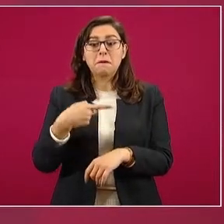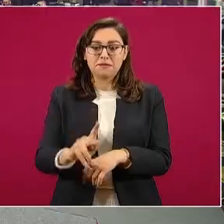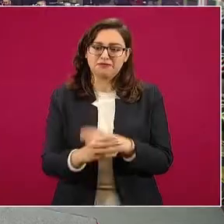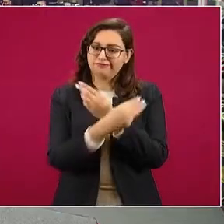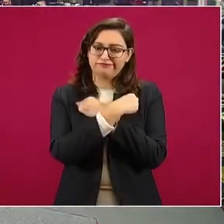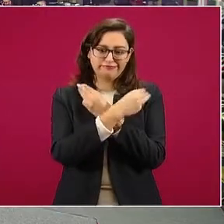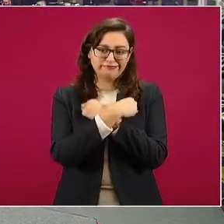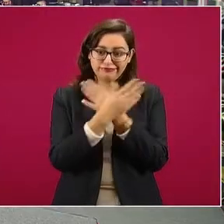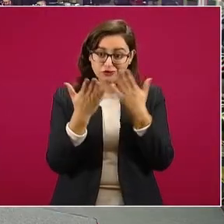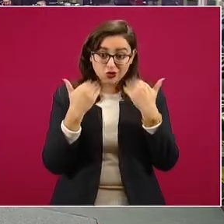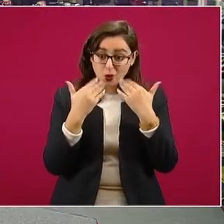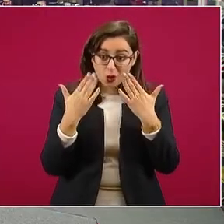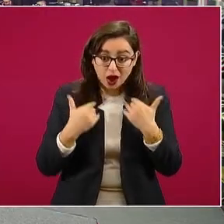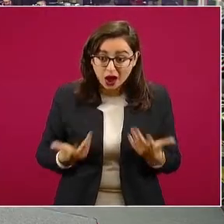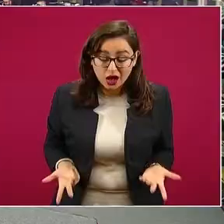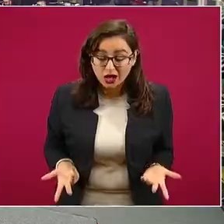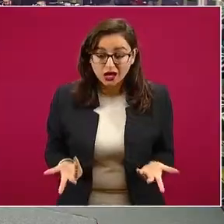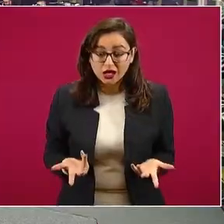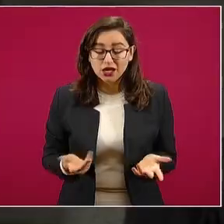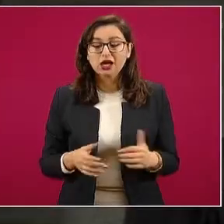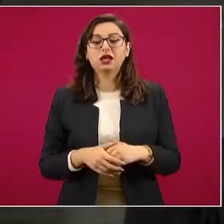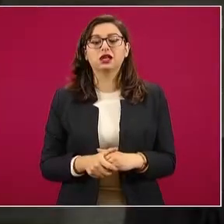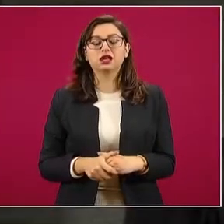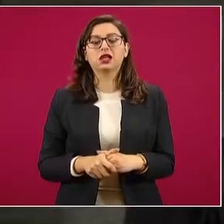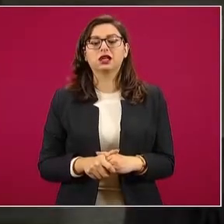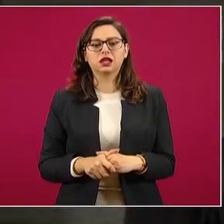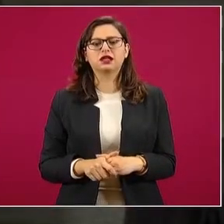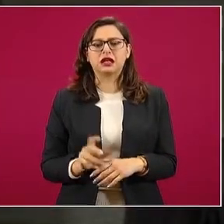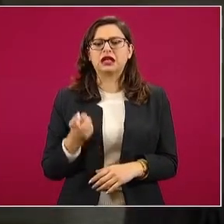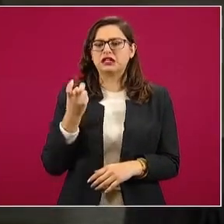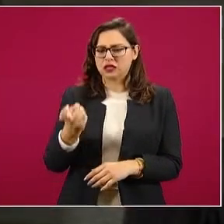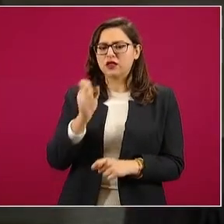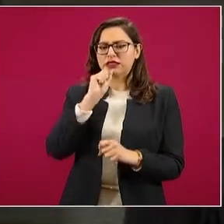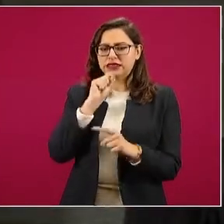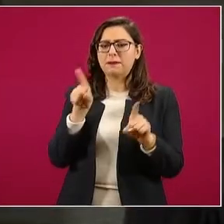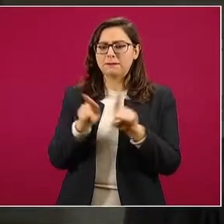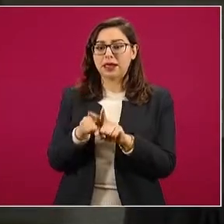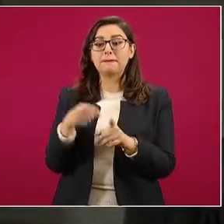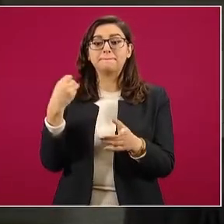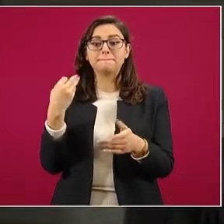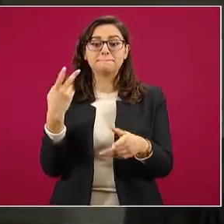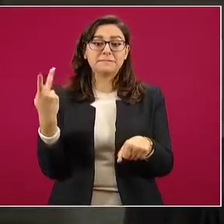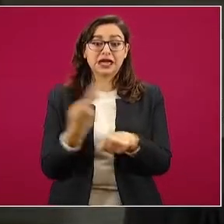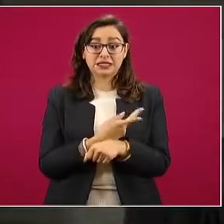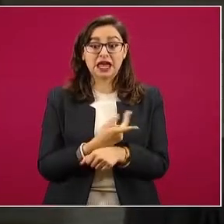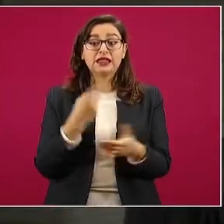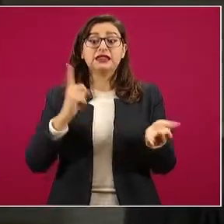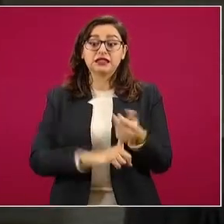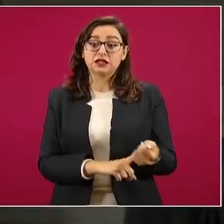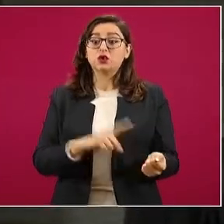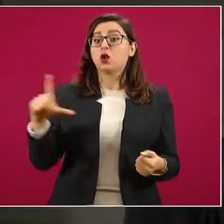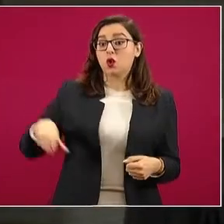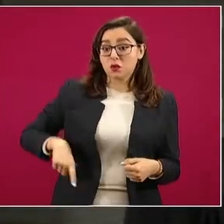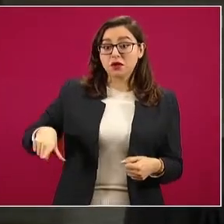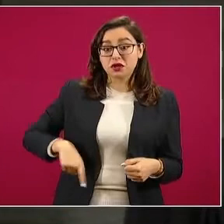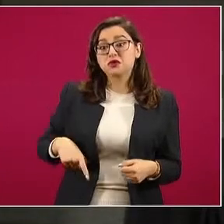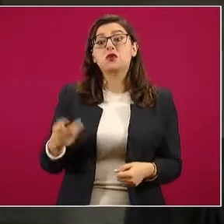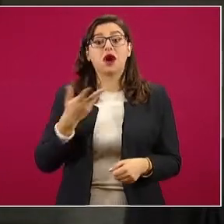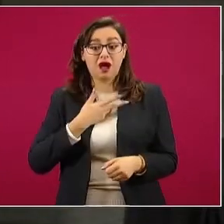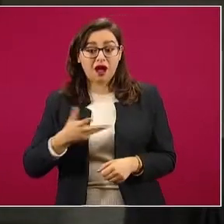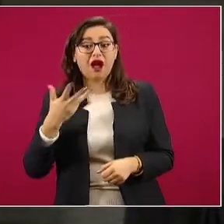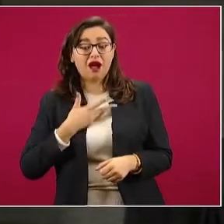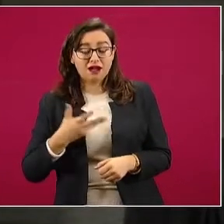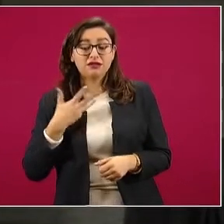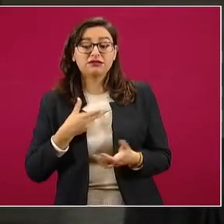En este tema también se quedó pendiente la cifra de los trabajadores que están al servicio público, que también están relacionados con el